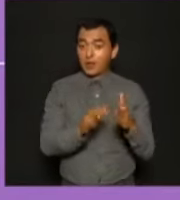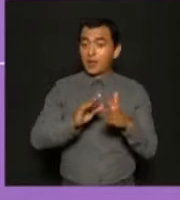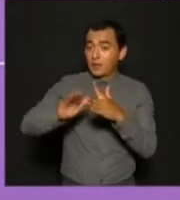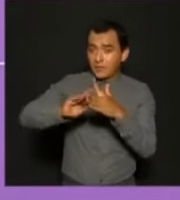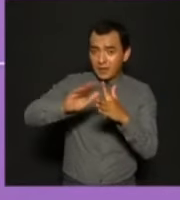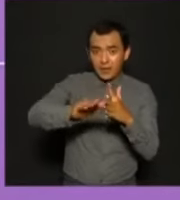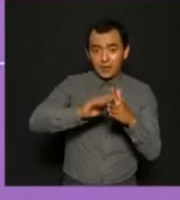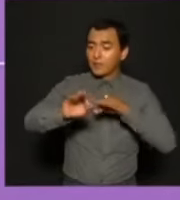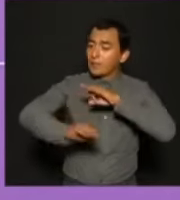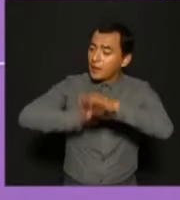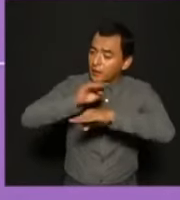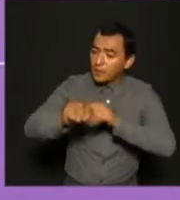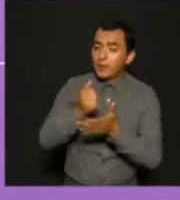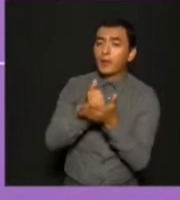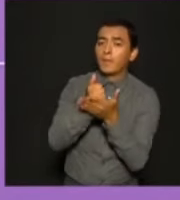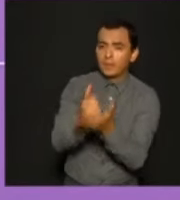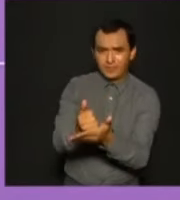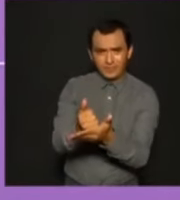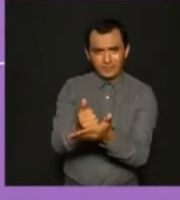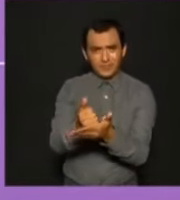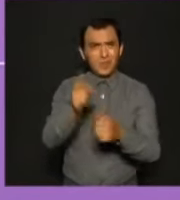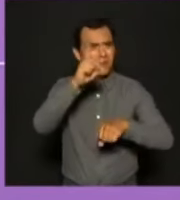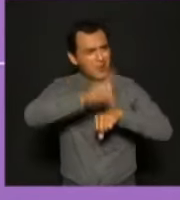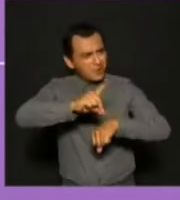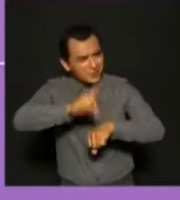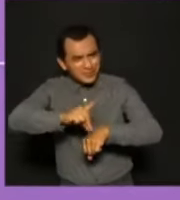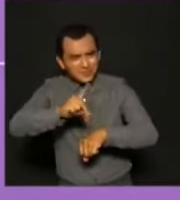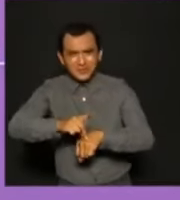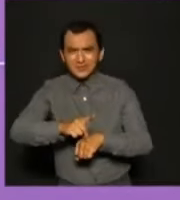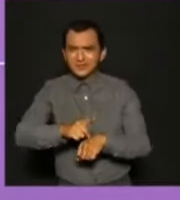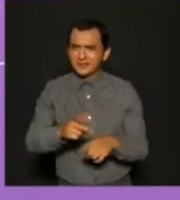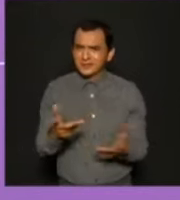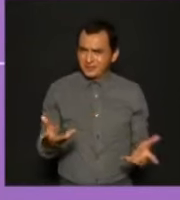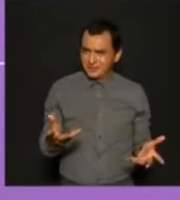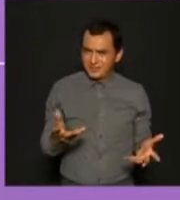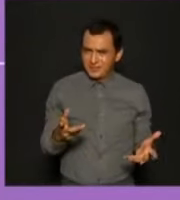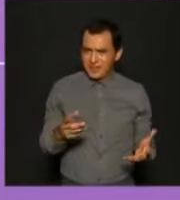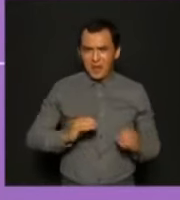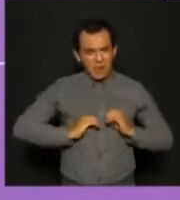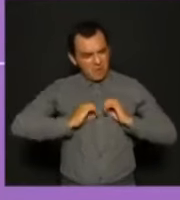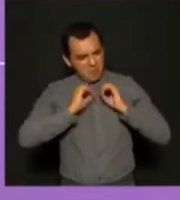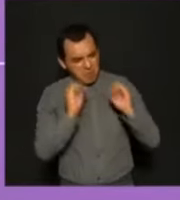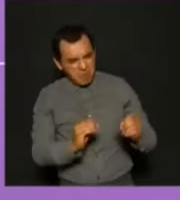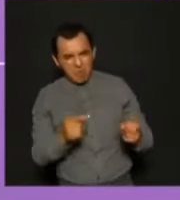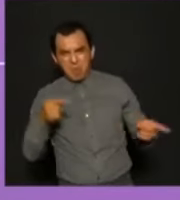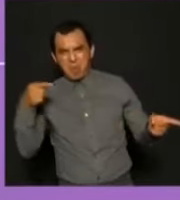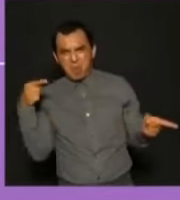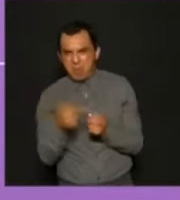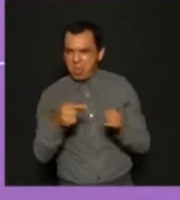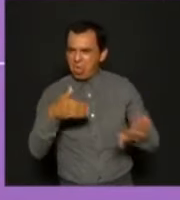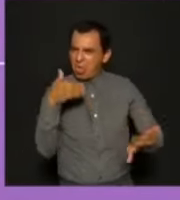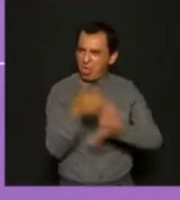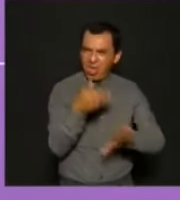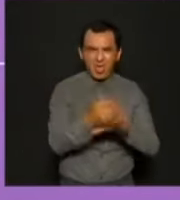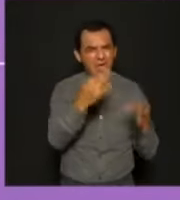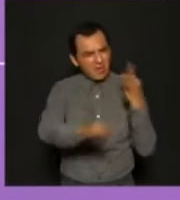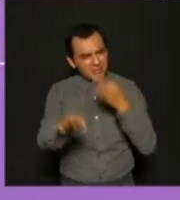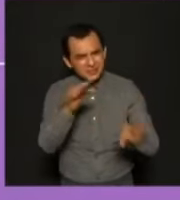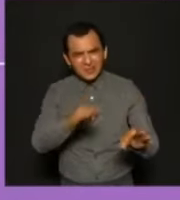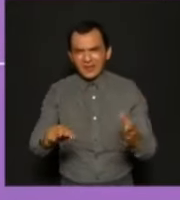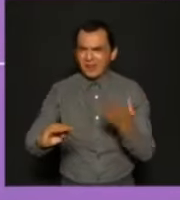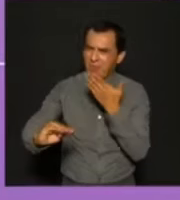inmigrantes muy bien, cuando todos los días su campaña es de odio, de denostación, de grosería y de